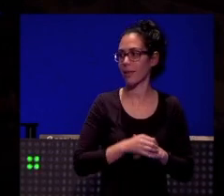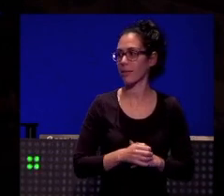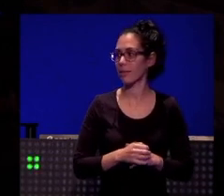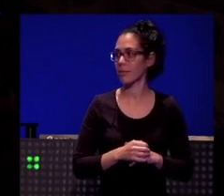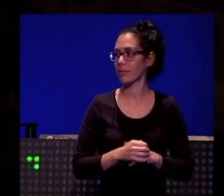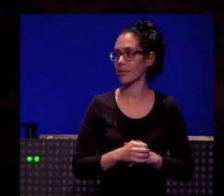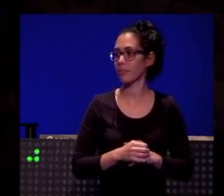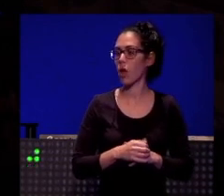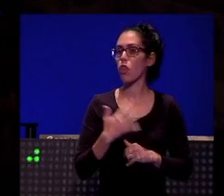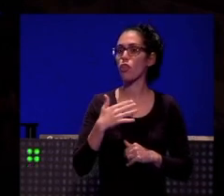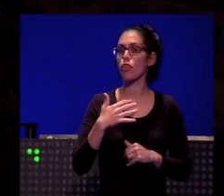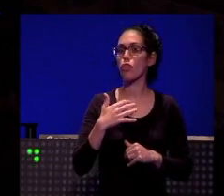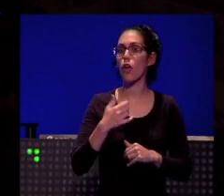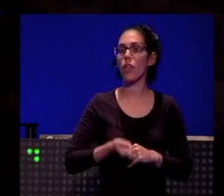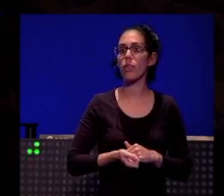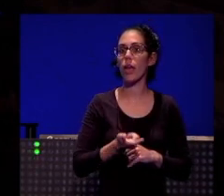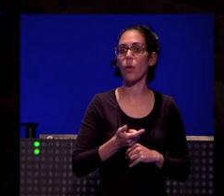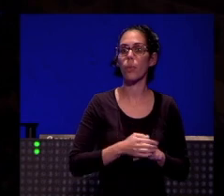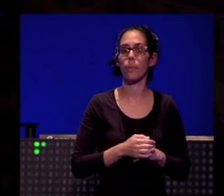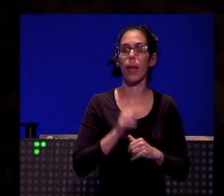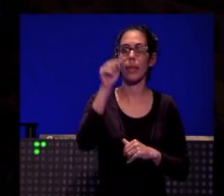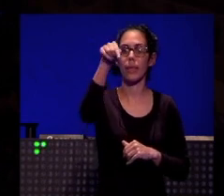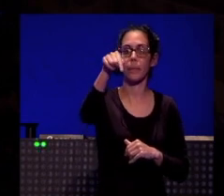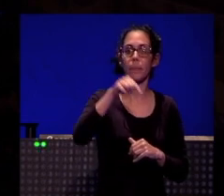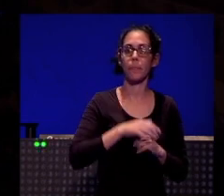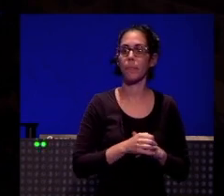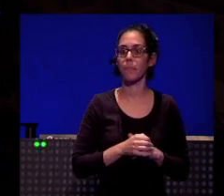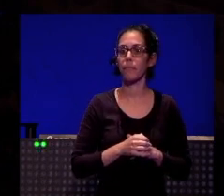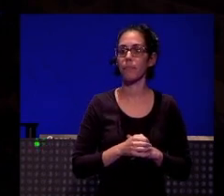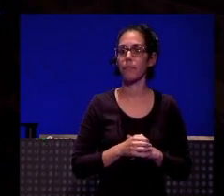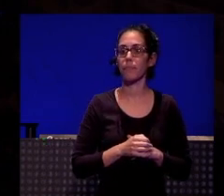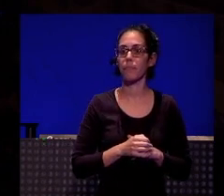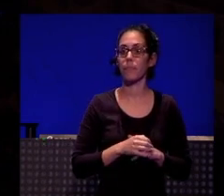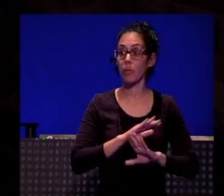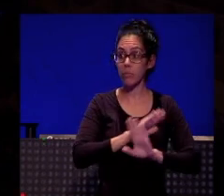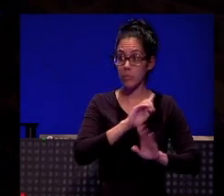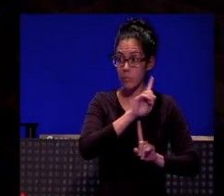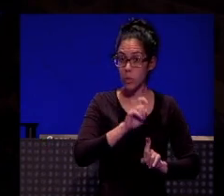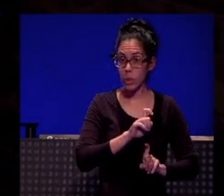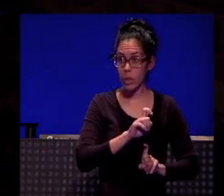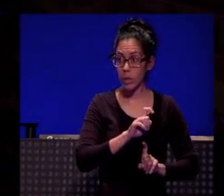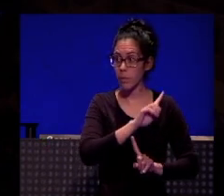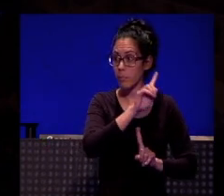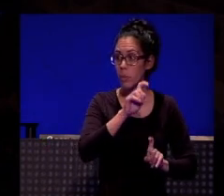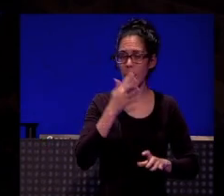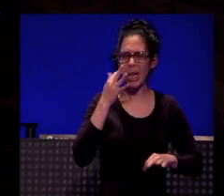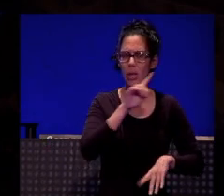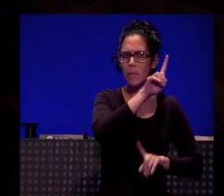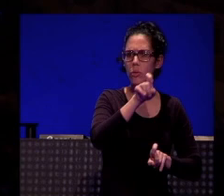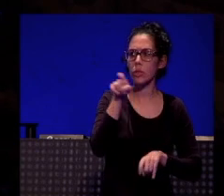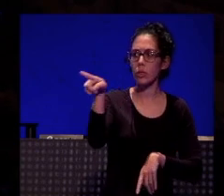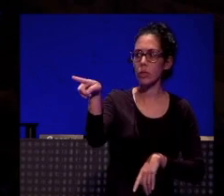¿dónde está el dado? allí ¿no más preguntas? ¿no más preguntas? iban a preguntar por allí creo allí